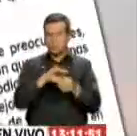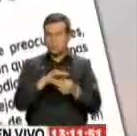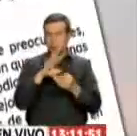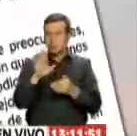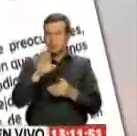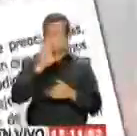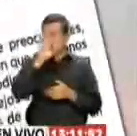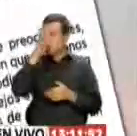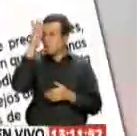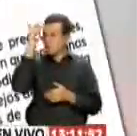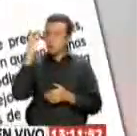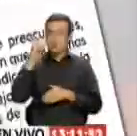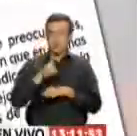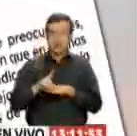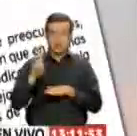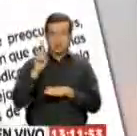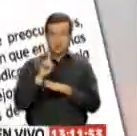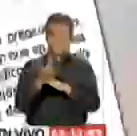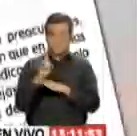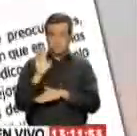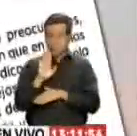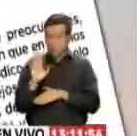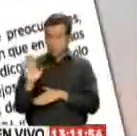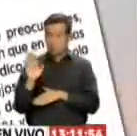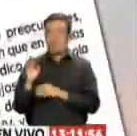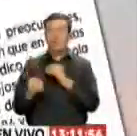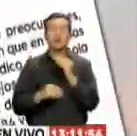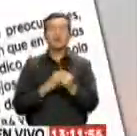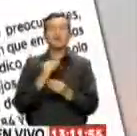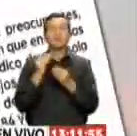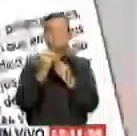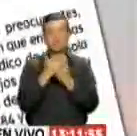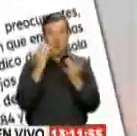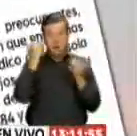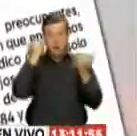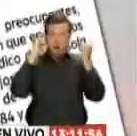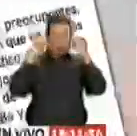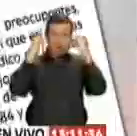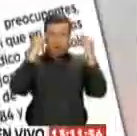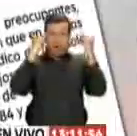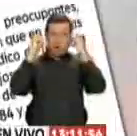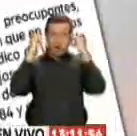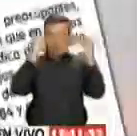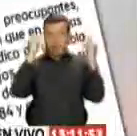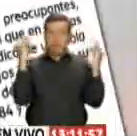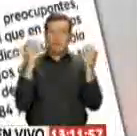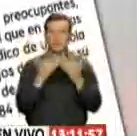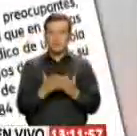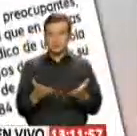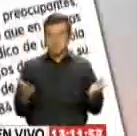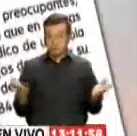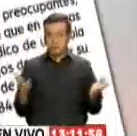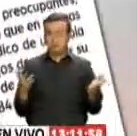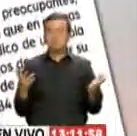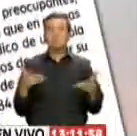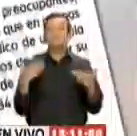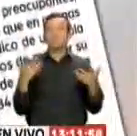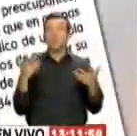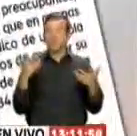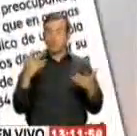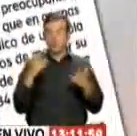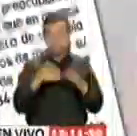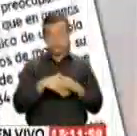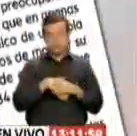la que sirvieron anteriores directivos del medio, llegaron al extremo de inventar una supuesta venta de la rotativa que imprime nuestro